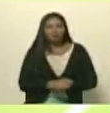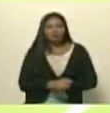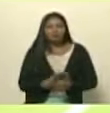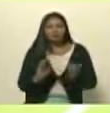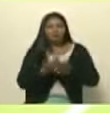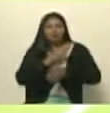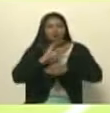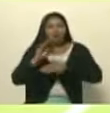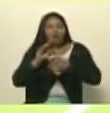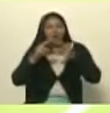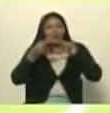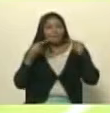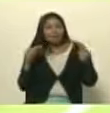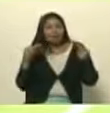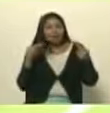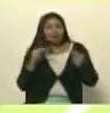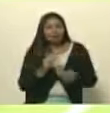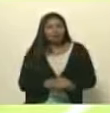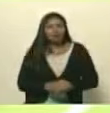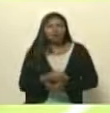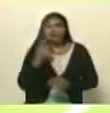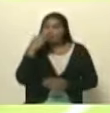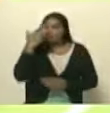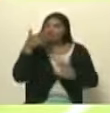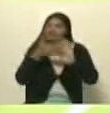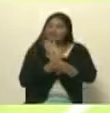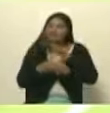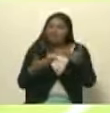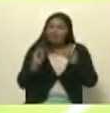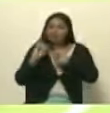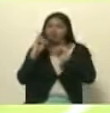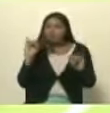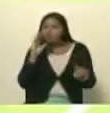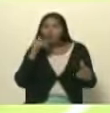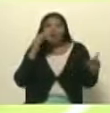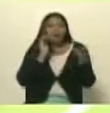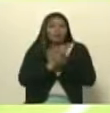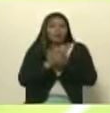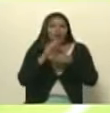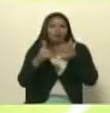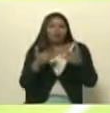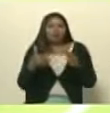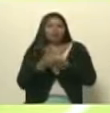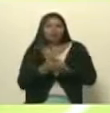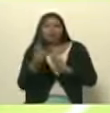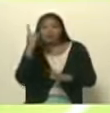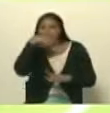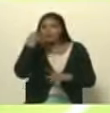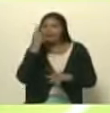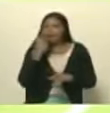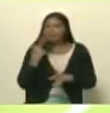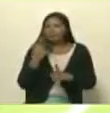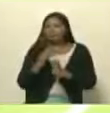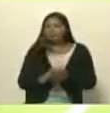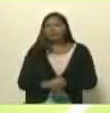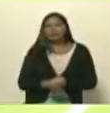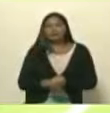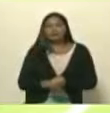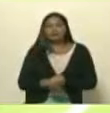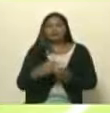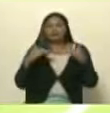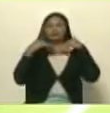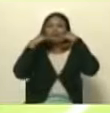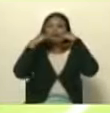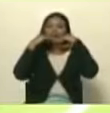soberanía, la paz, tú te estás enfrentando al mismo enemigo, solo que ahora el enemigo tiene cara de logaritmo,